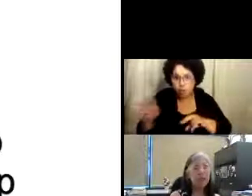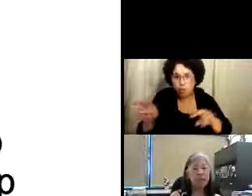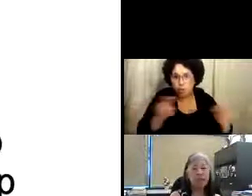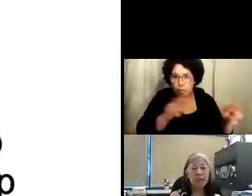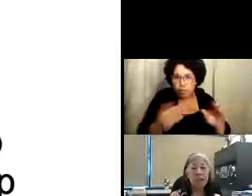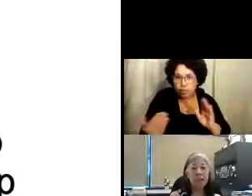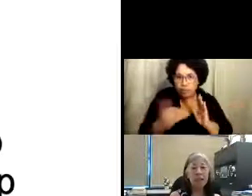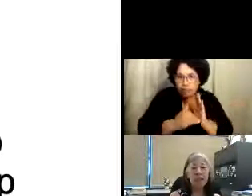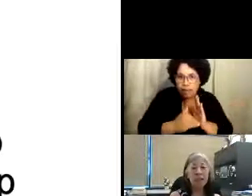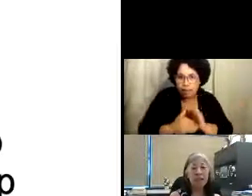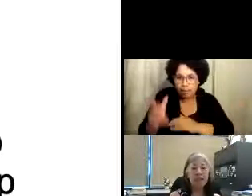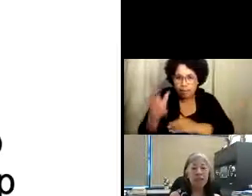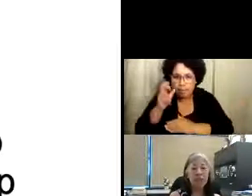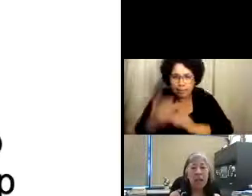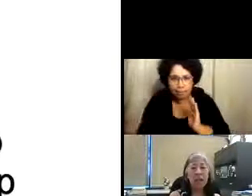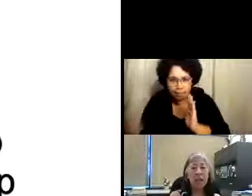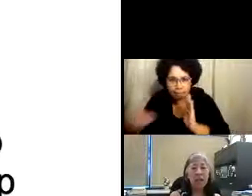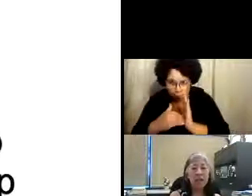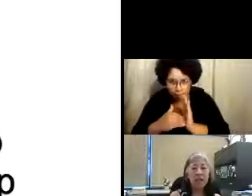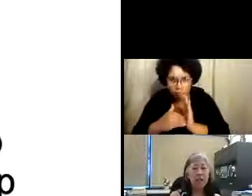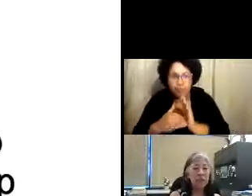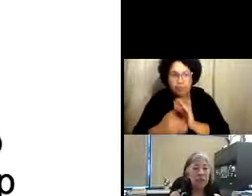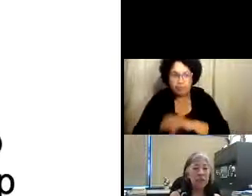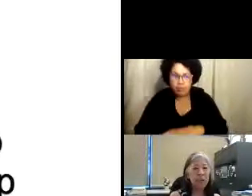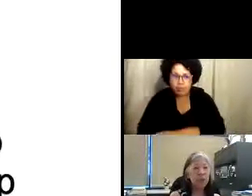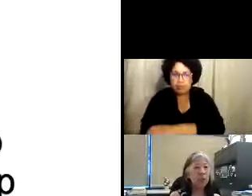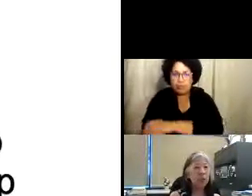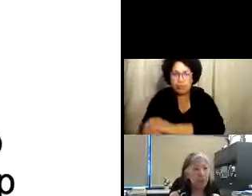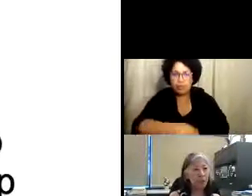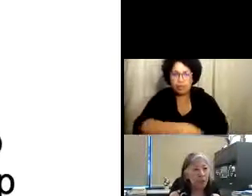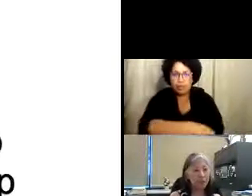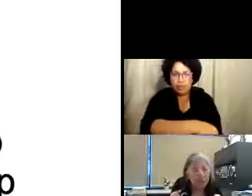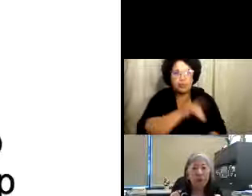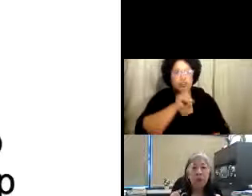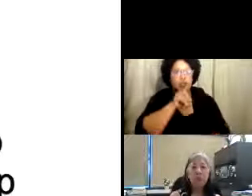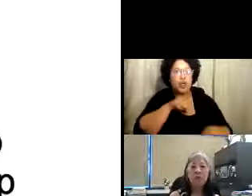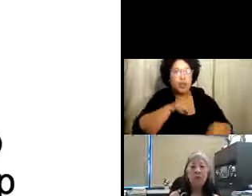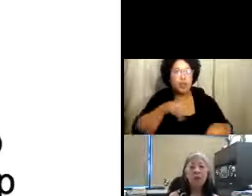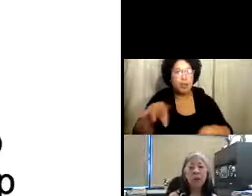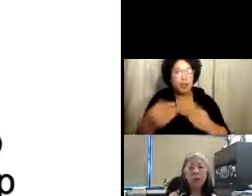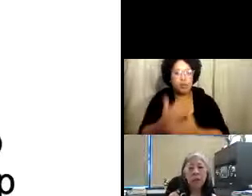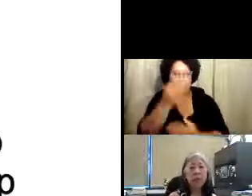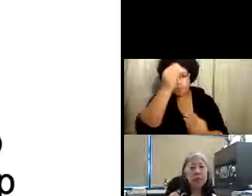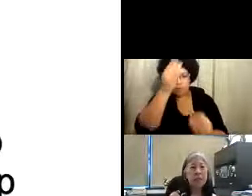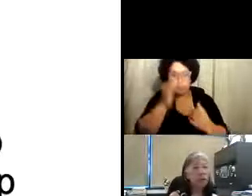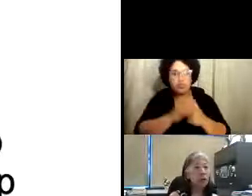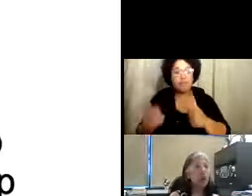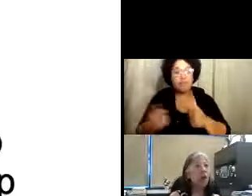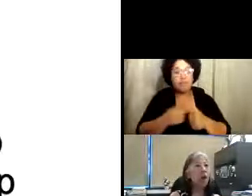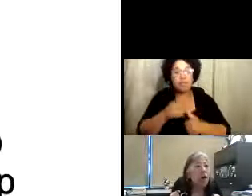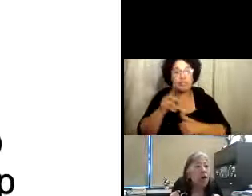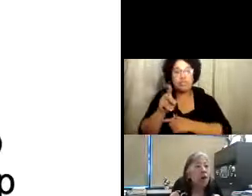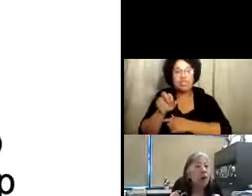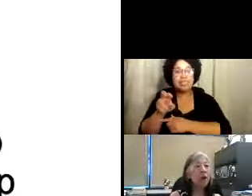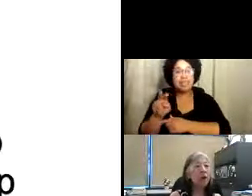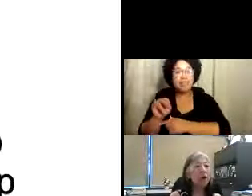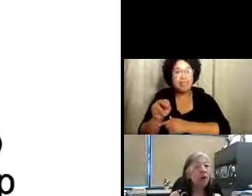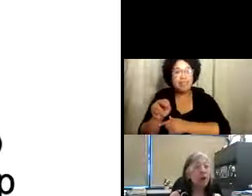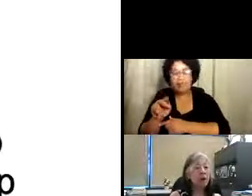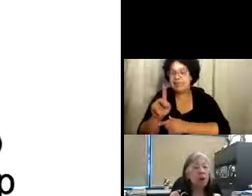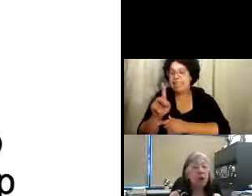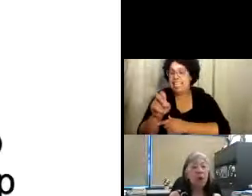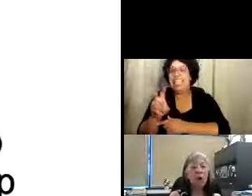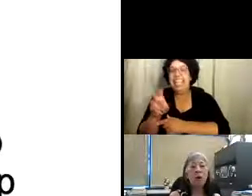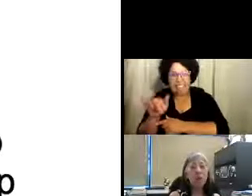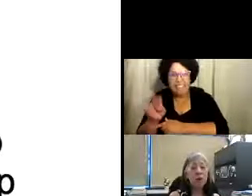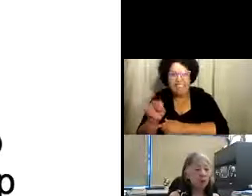esto está siendo grabado, puedan regresar y escuchar otra vez el programa si es necesario para que puedan aprender algo un poquito nuevo. Primero,